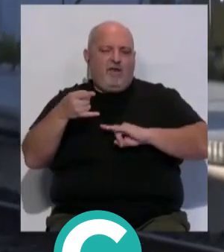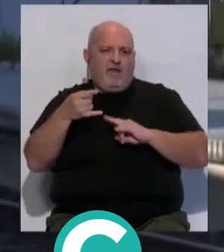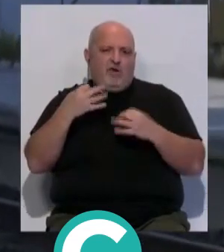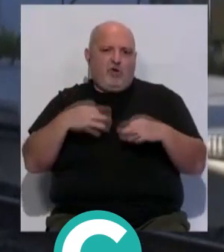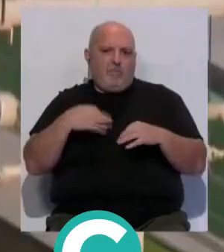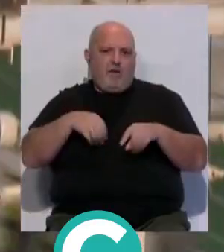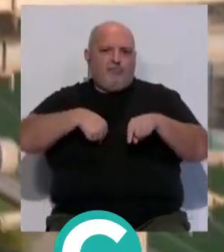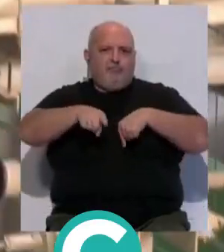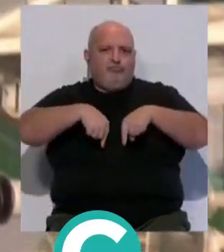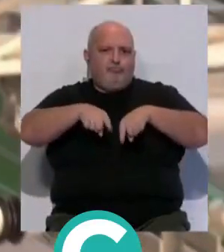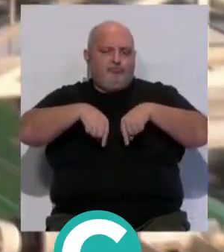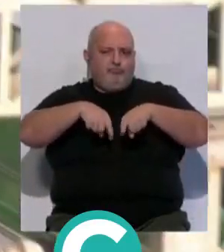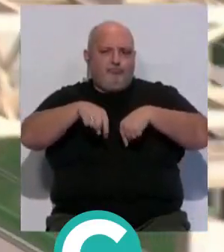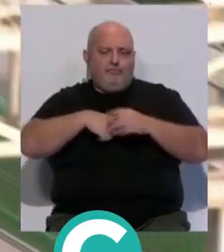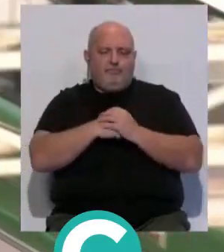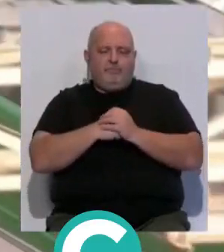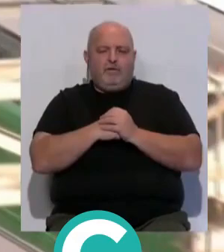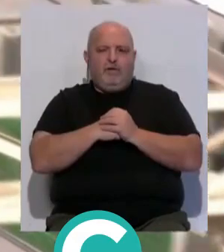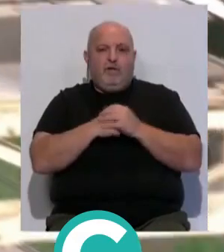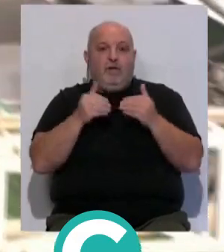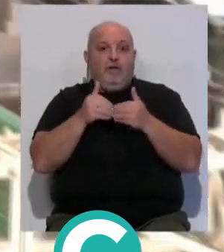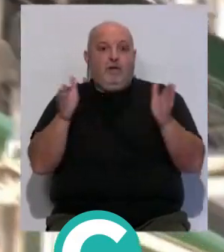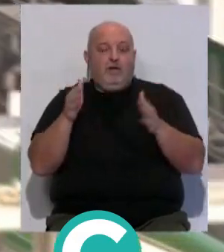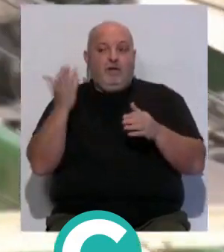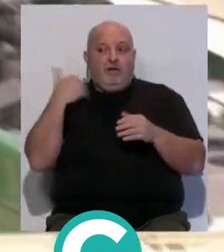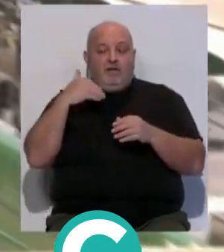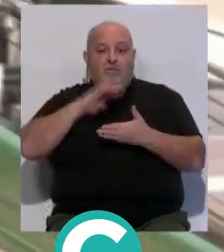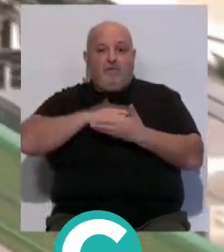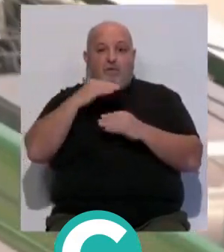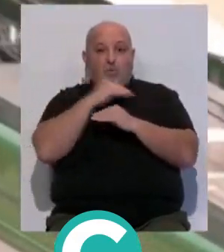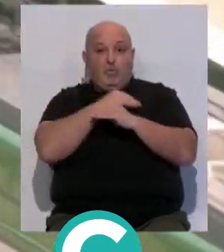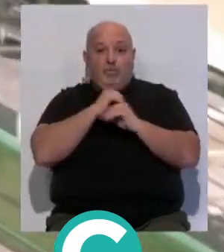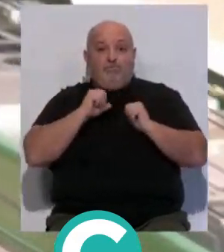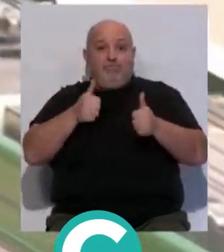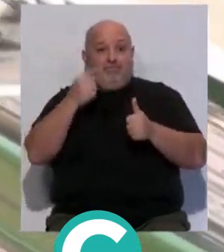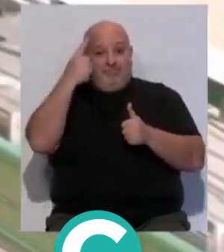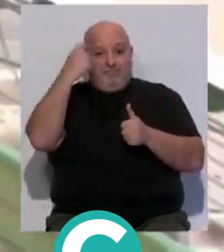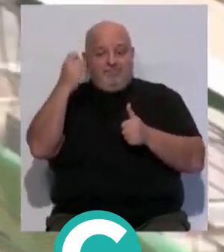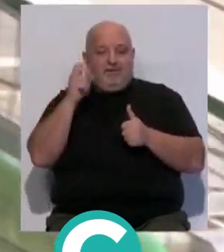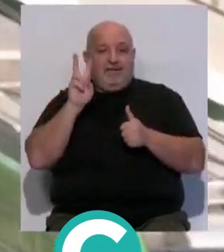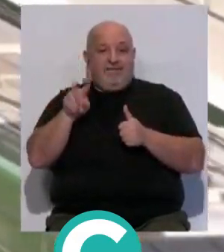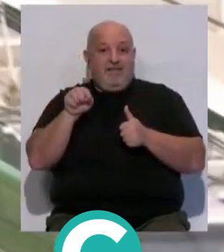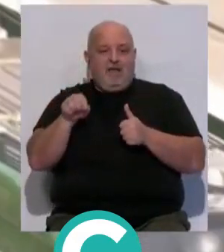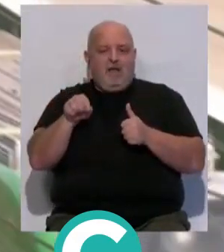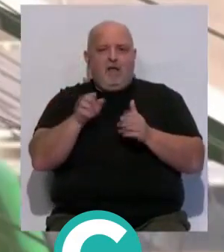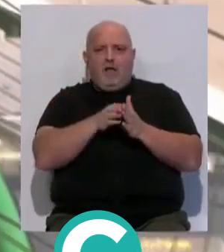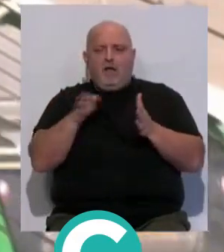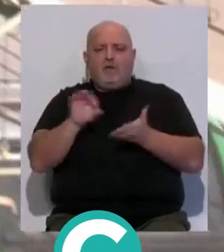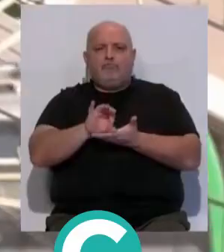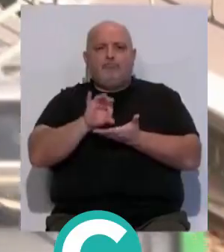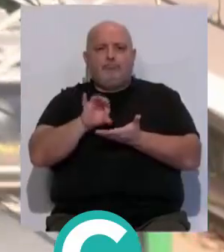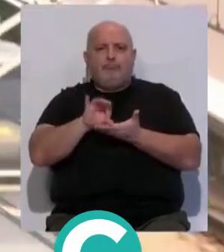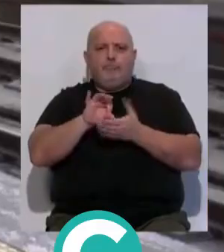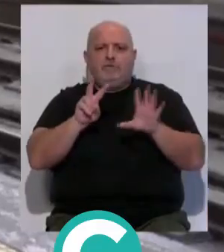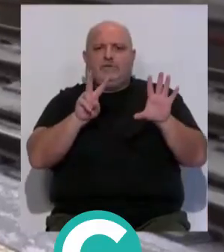normal de plazas disponibles. Desde su puesta en marcha el pasado mes de octubre, este nuevo sistema de transporte ya ha prestado servicio